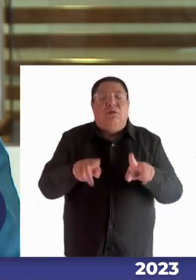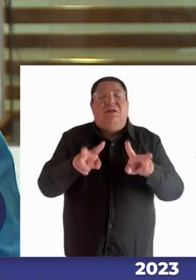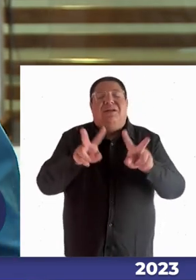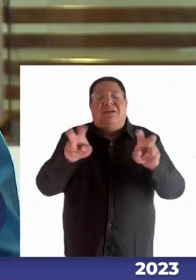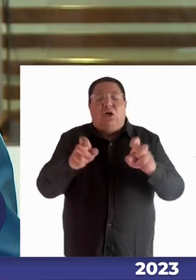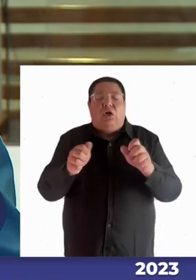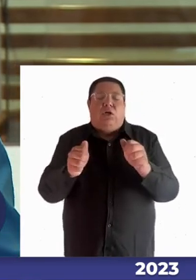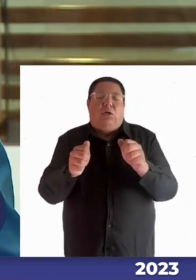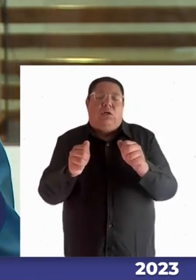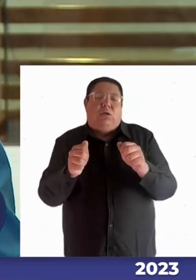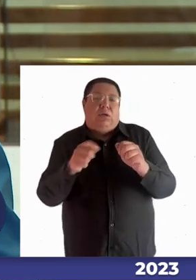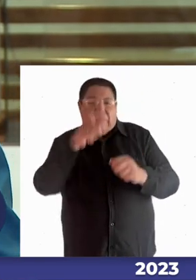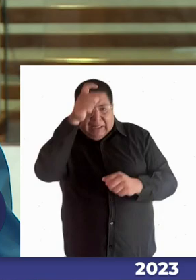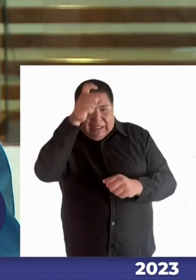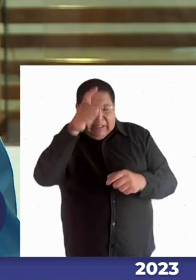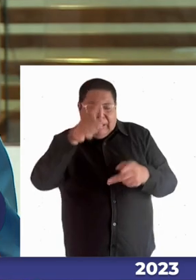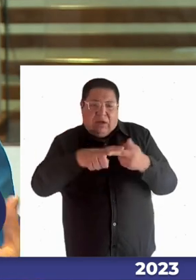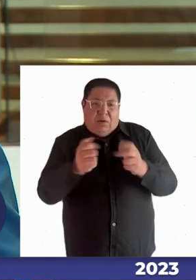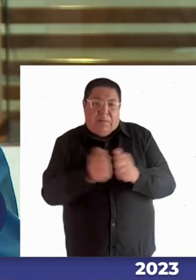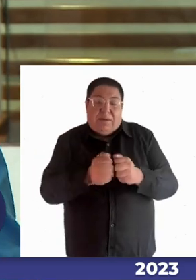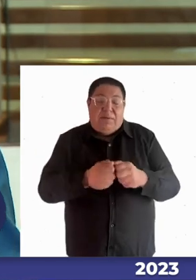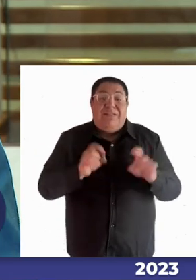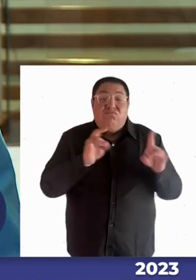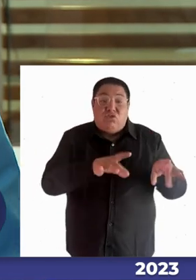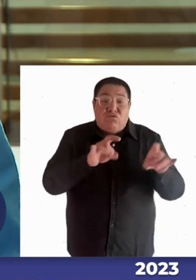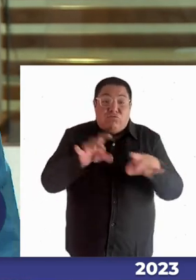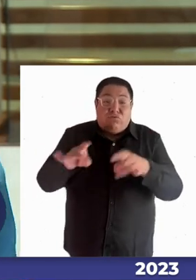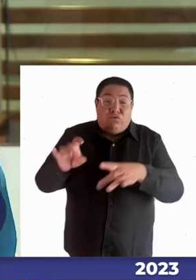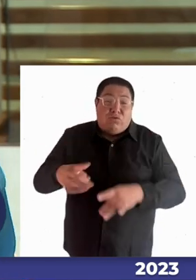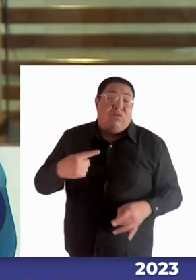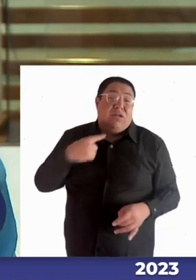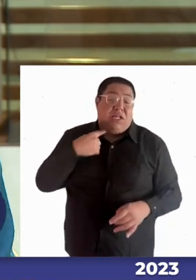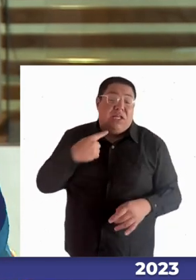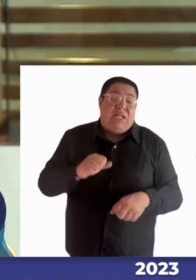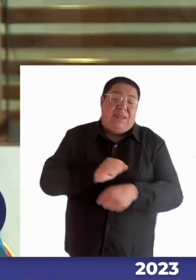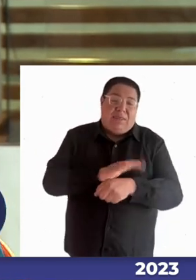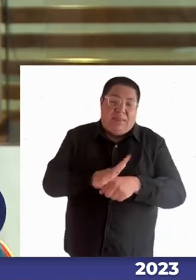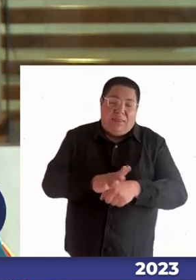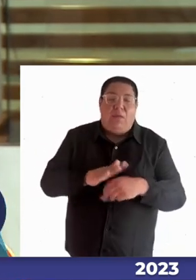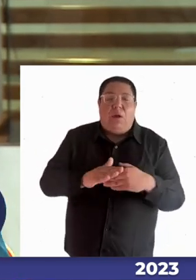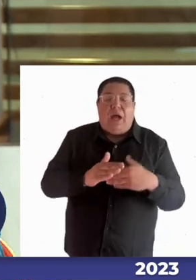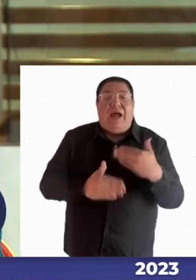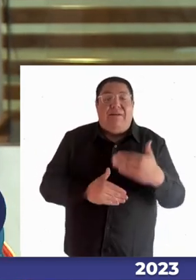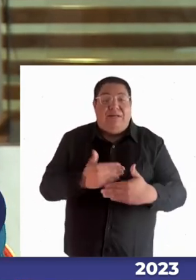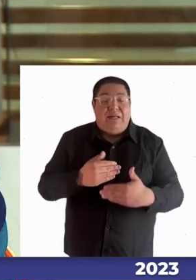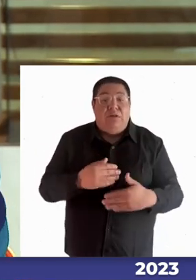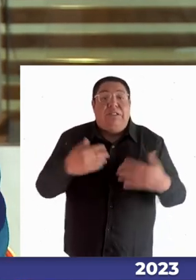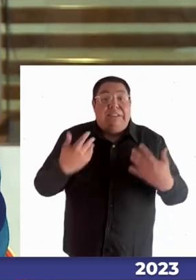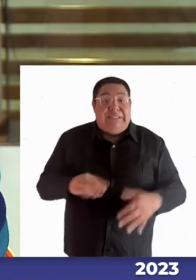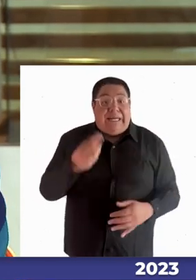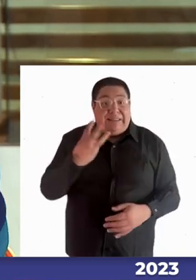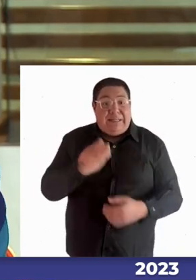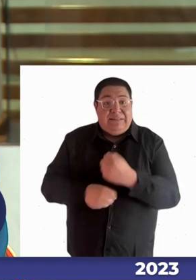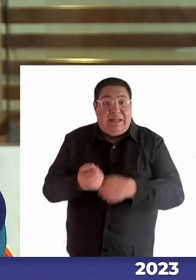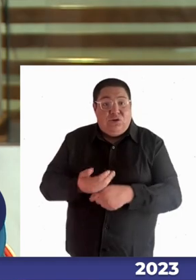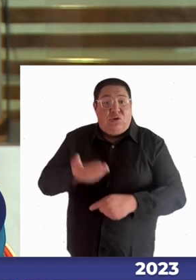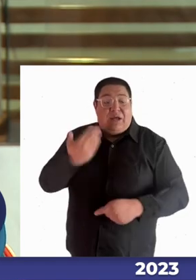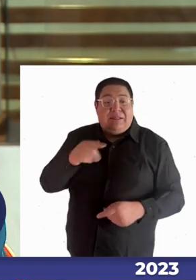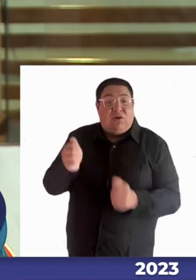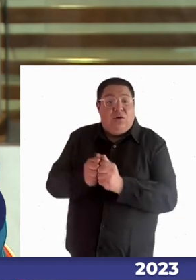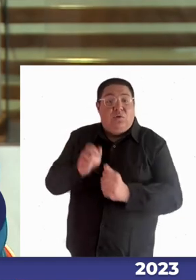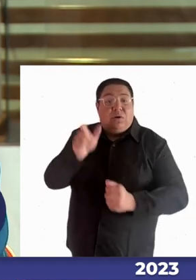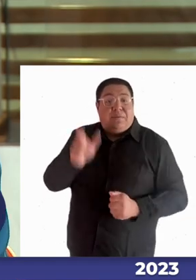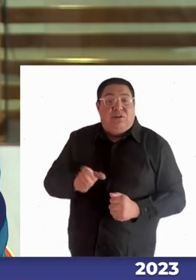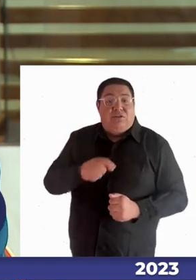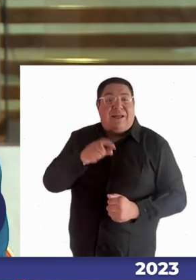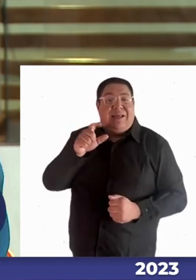bueno todas estas cosas se fueron dando en pandemia fuimos avanzando y finalmente hace tres años atrás logramos junto a la diputada Carolina Marzán